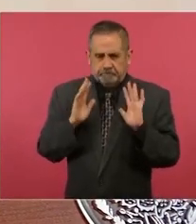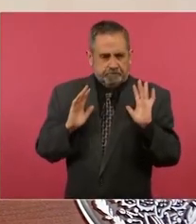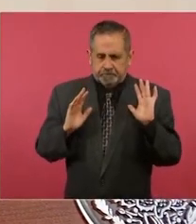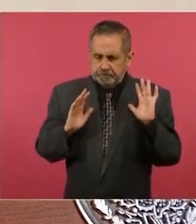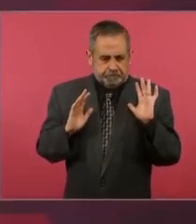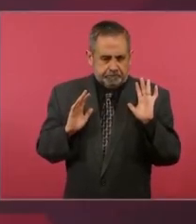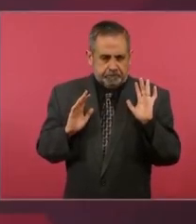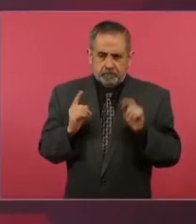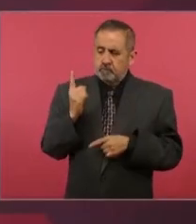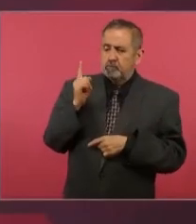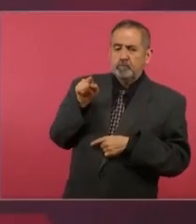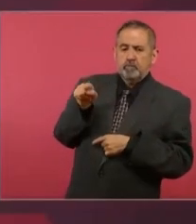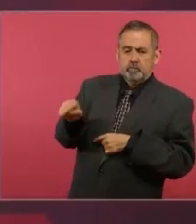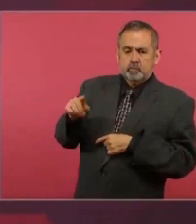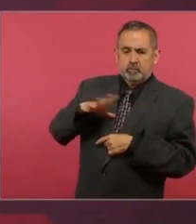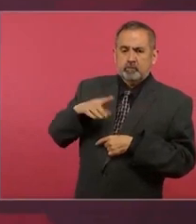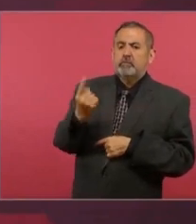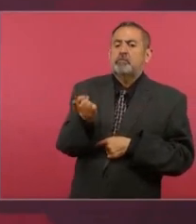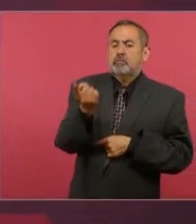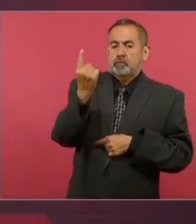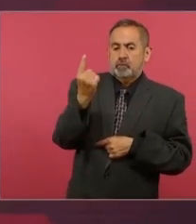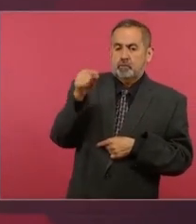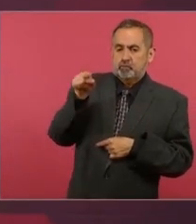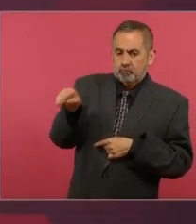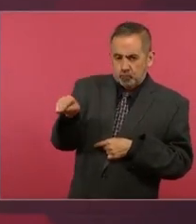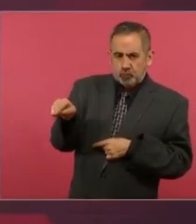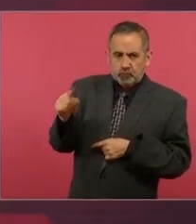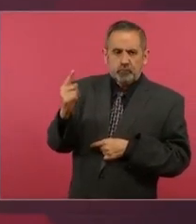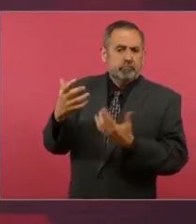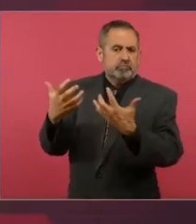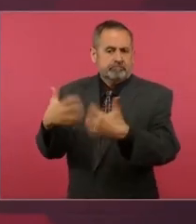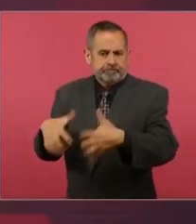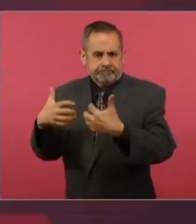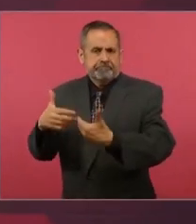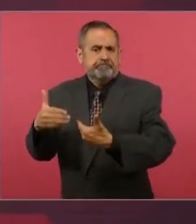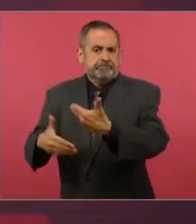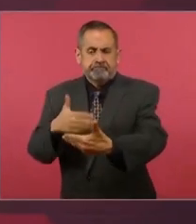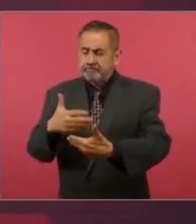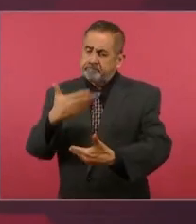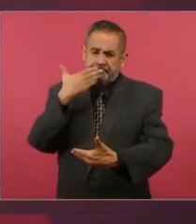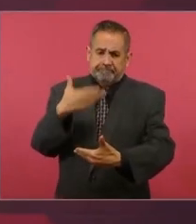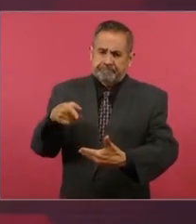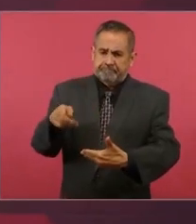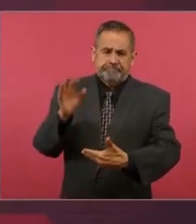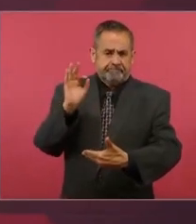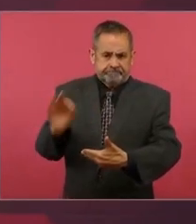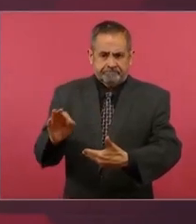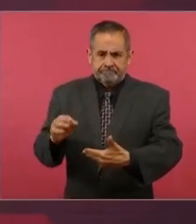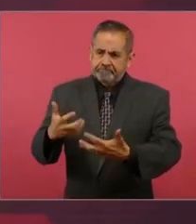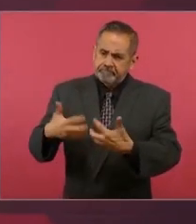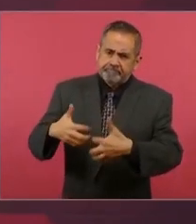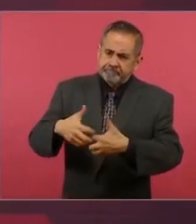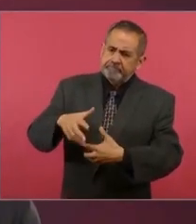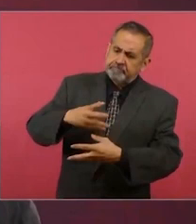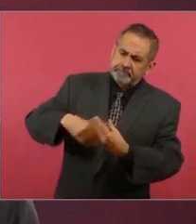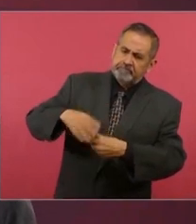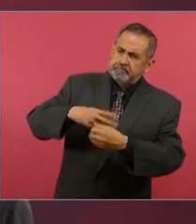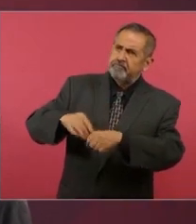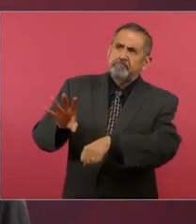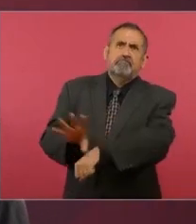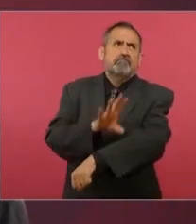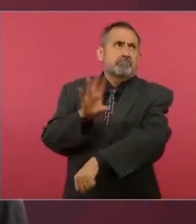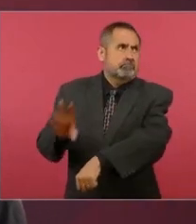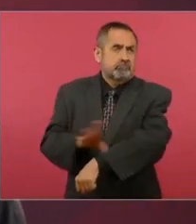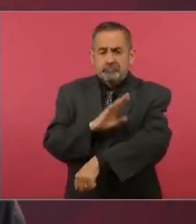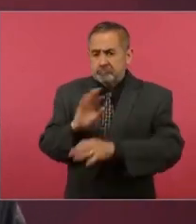compartido en este espacio de comunicación. Cito, creo en la democracia, pero si fuera realidad, no sé si